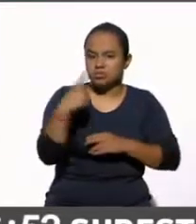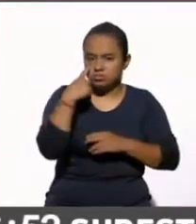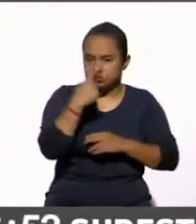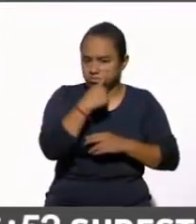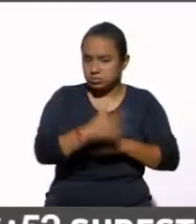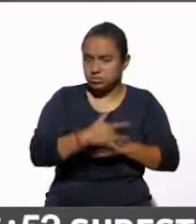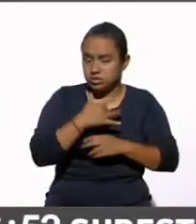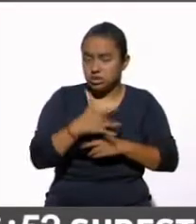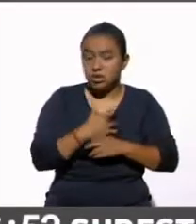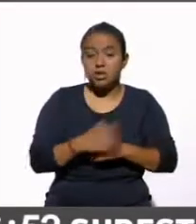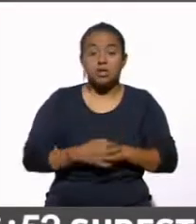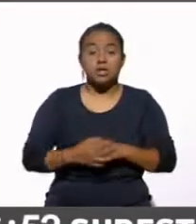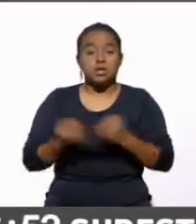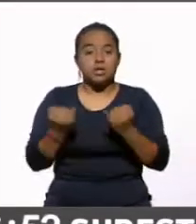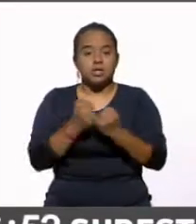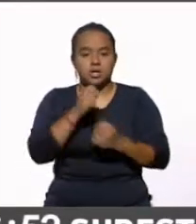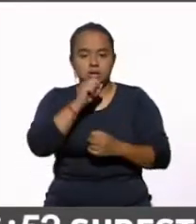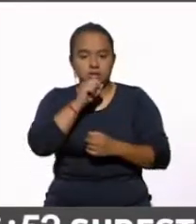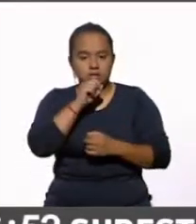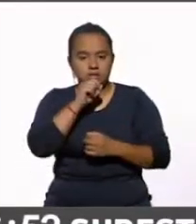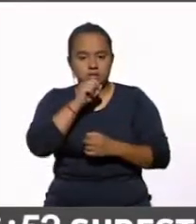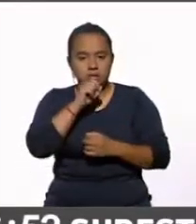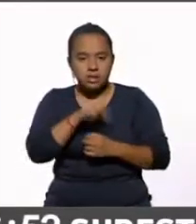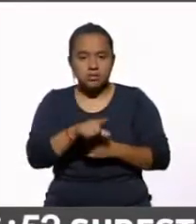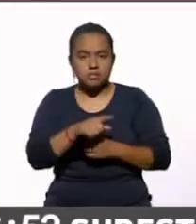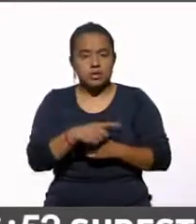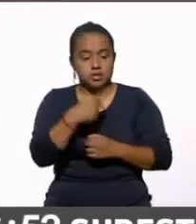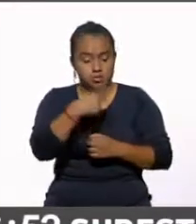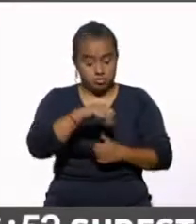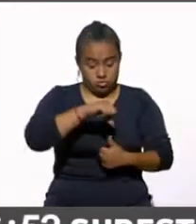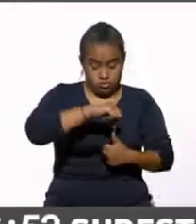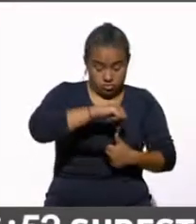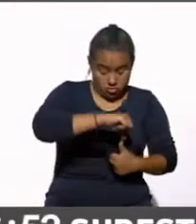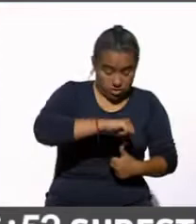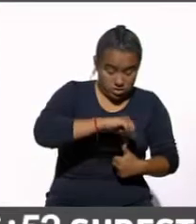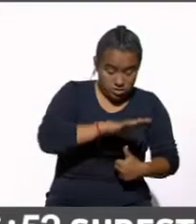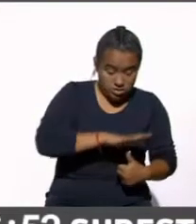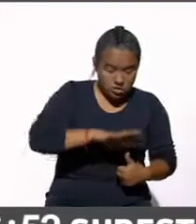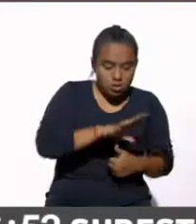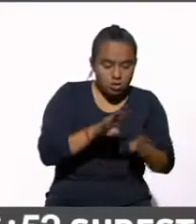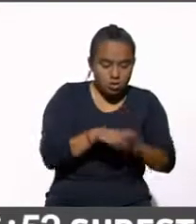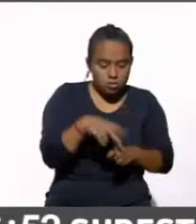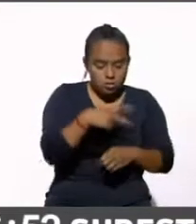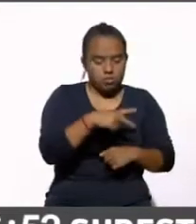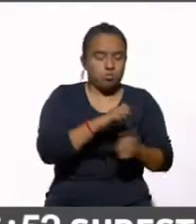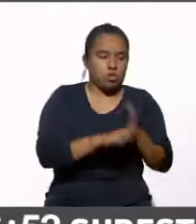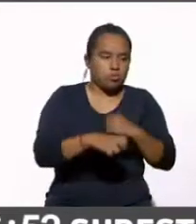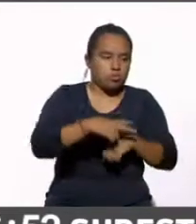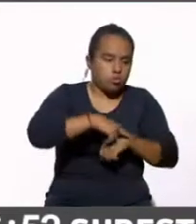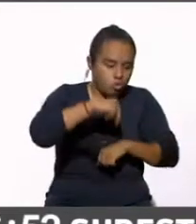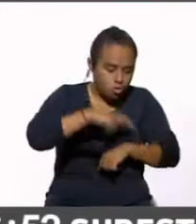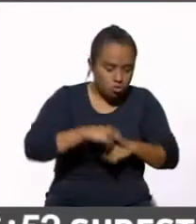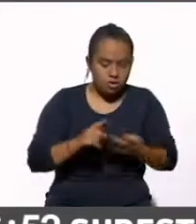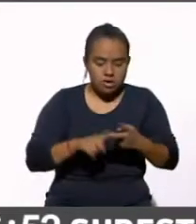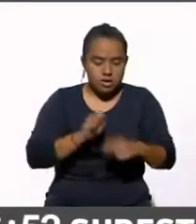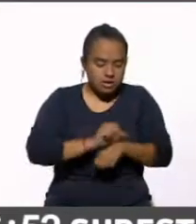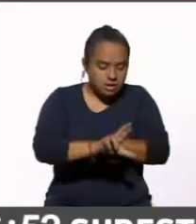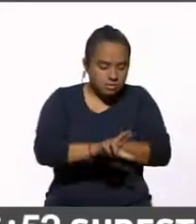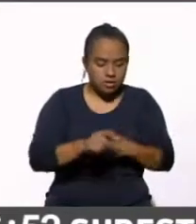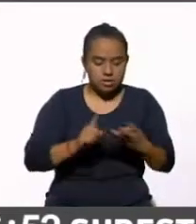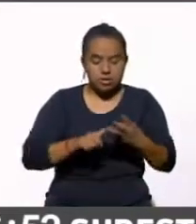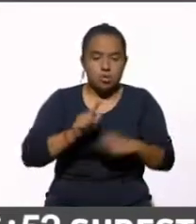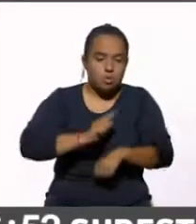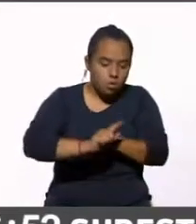cómo ha cambiado nuestra impresión de los centroamericanos en general, hondureños, salvadoreños,